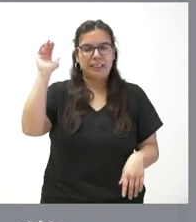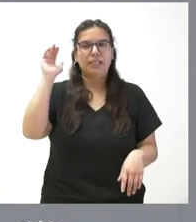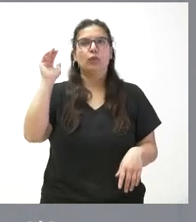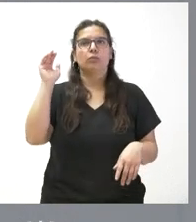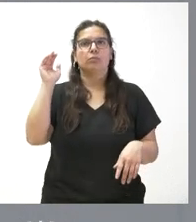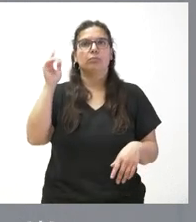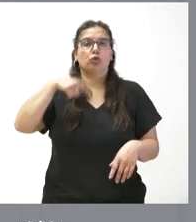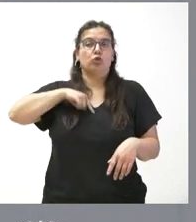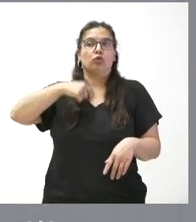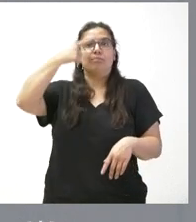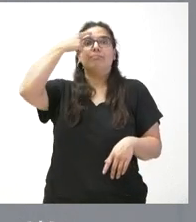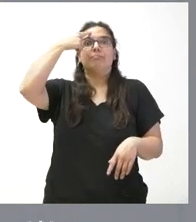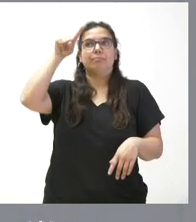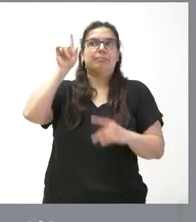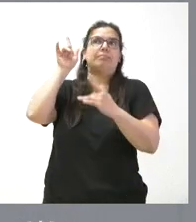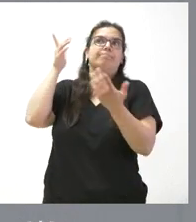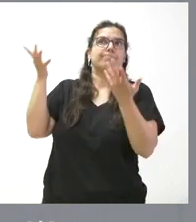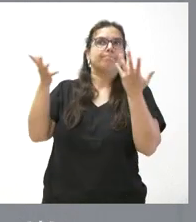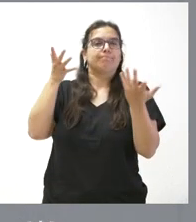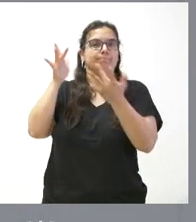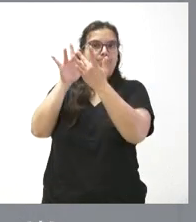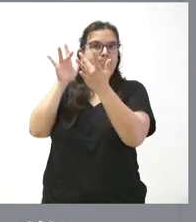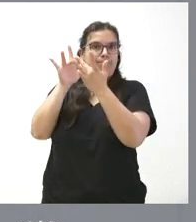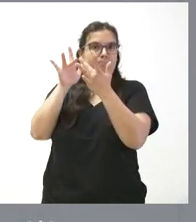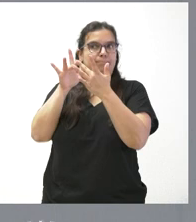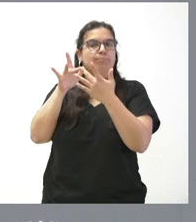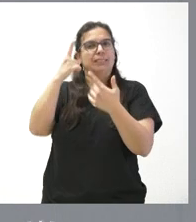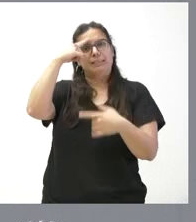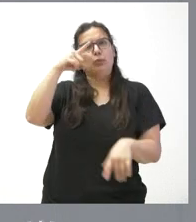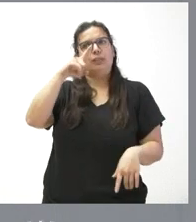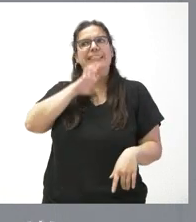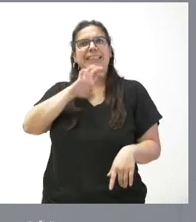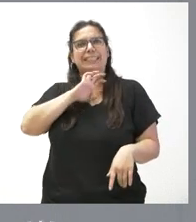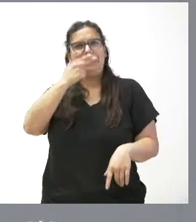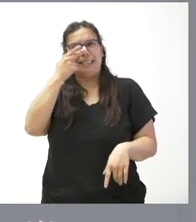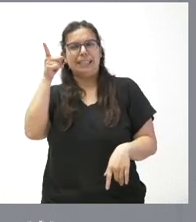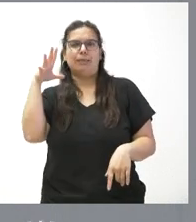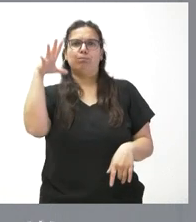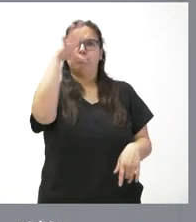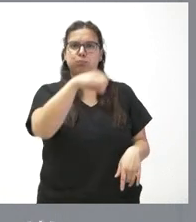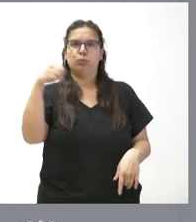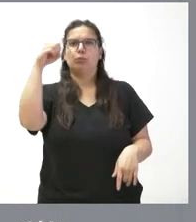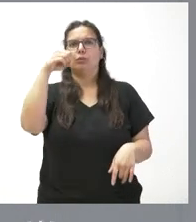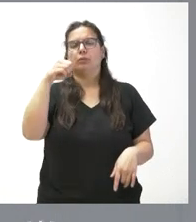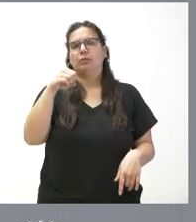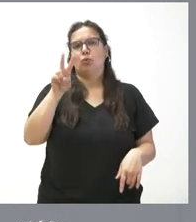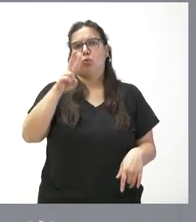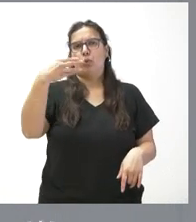tenemos más testado, que tiene un interés muy concreto en adquirir venta de baños uno.